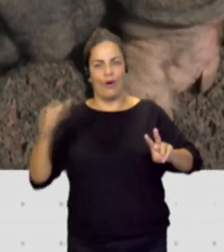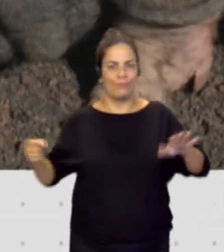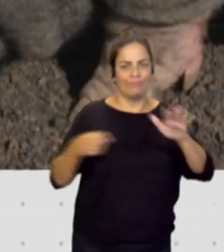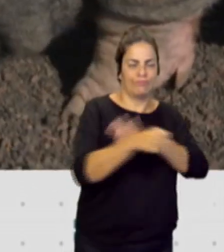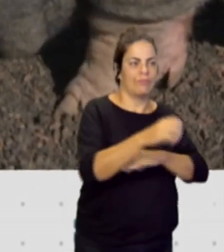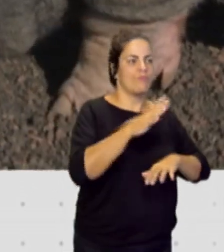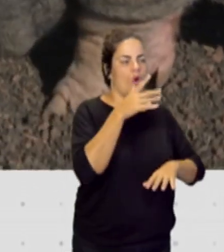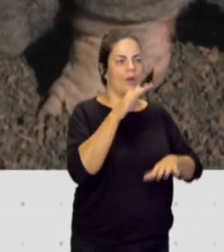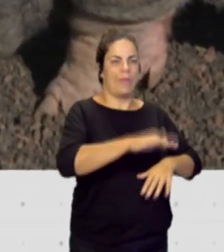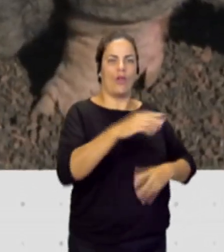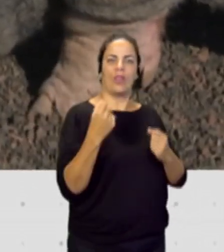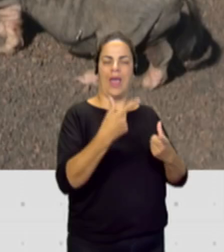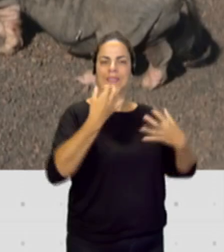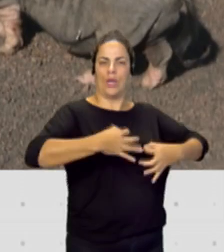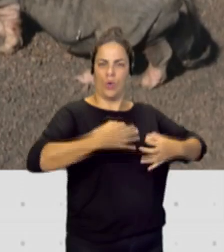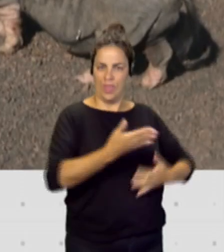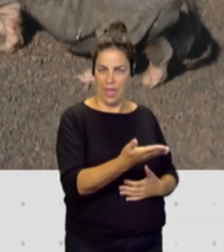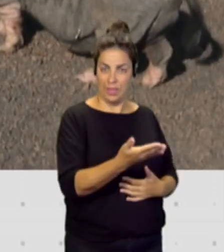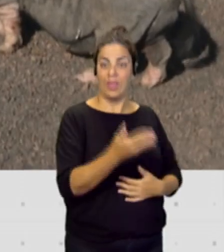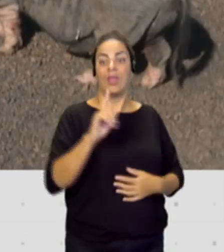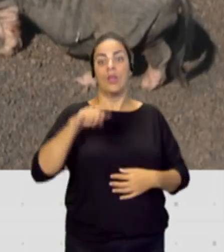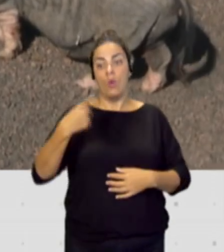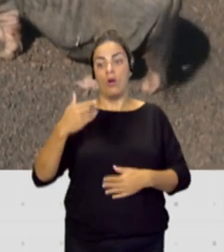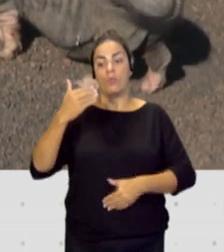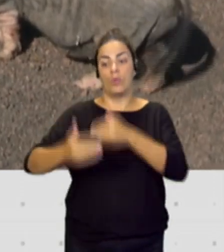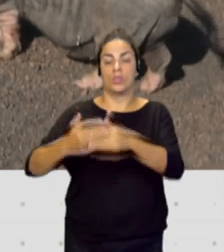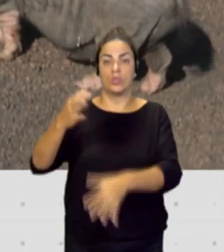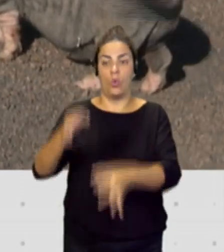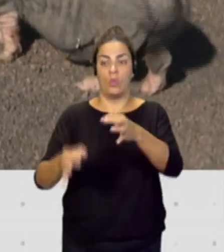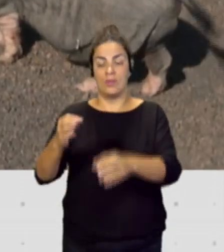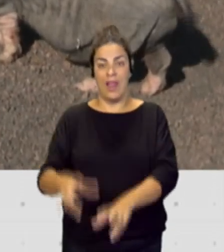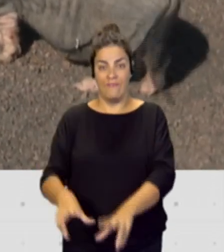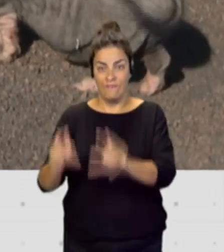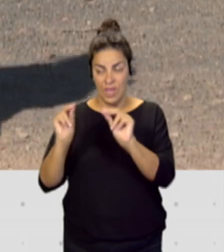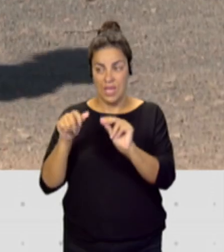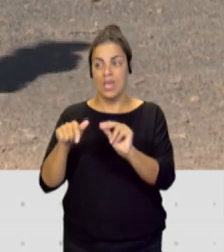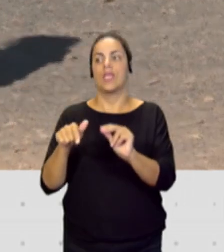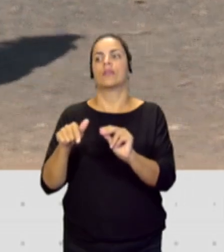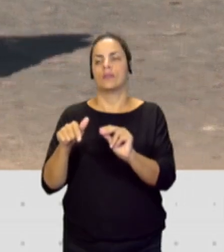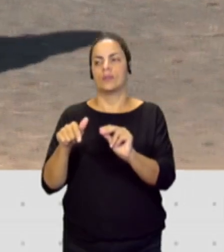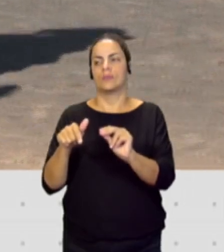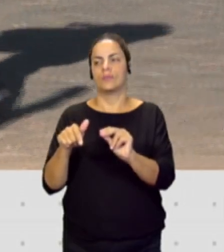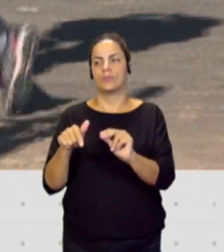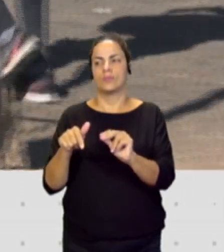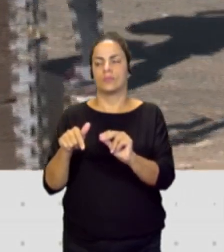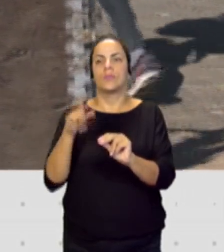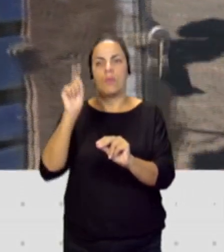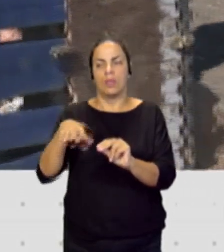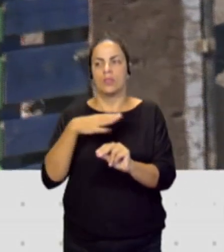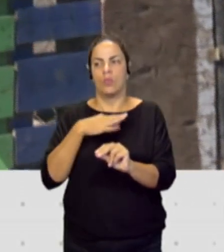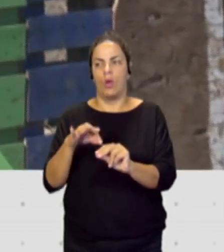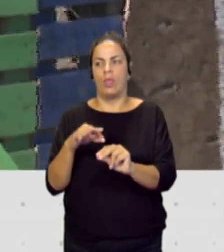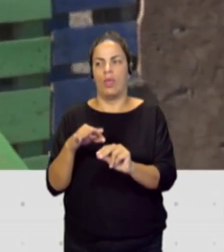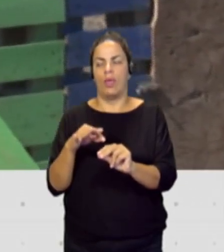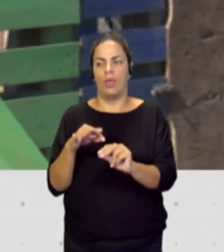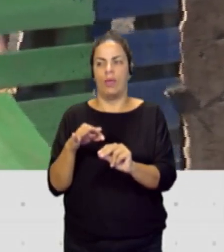menor. Y posteriormente, cuando acaba el proceso judicial, se le puede plantear que si quiere que haga